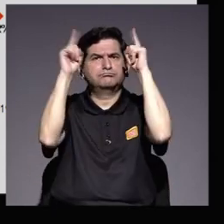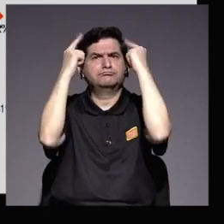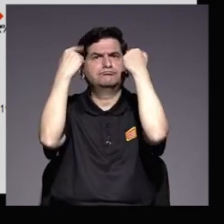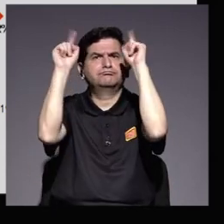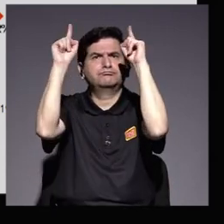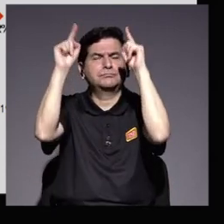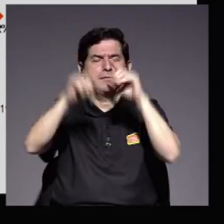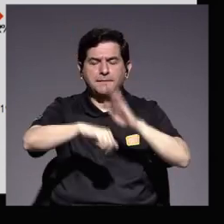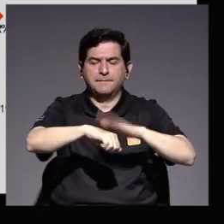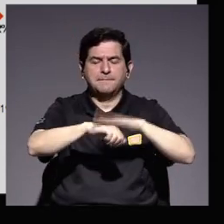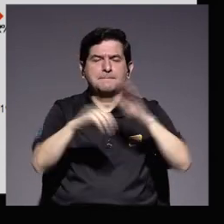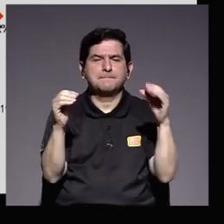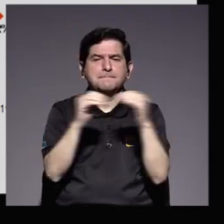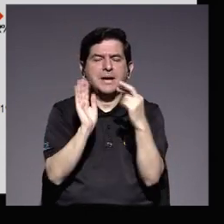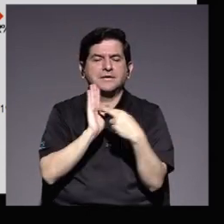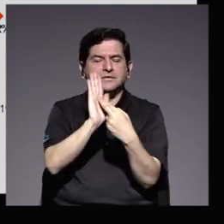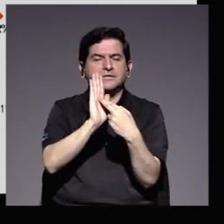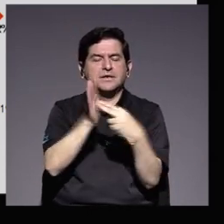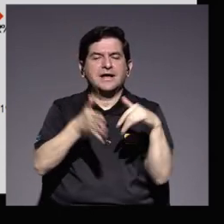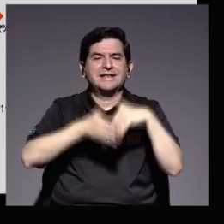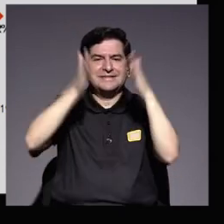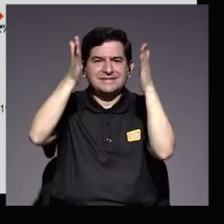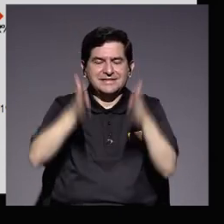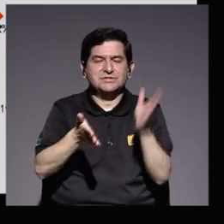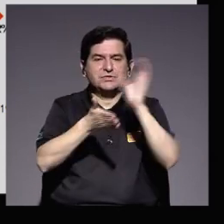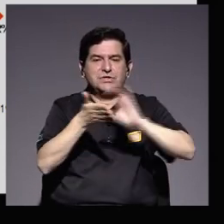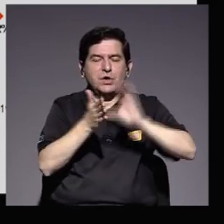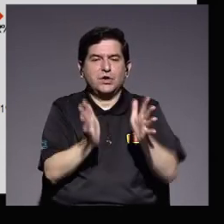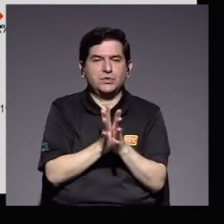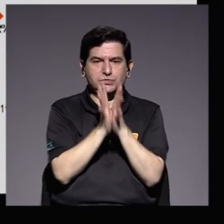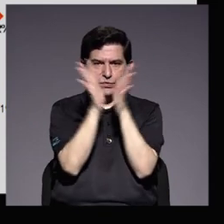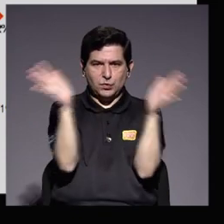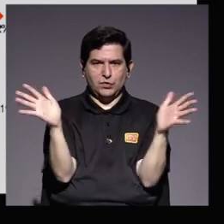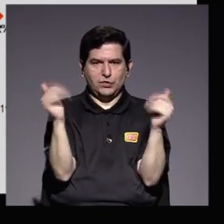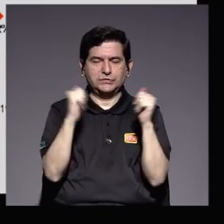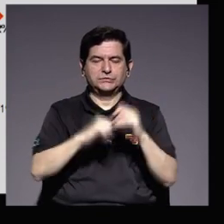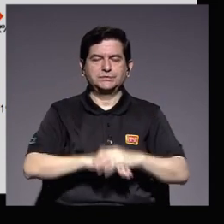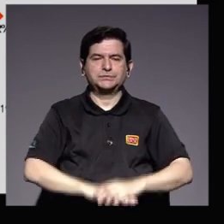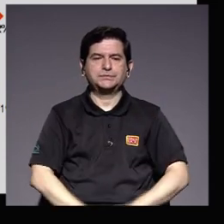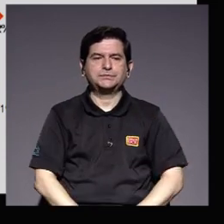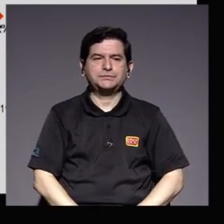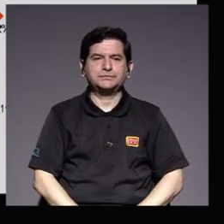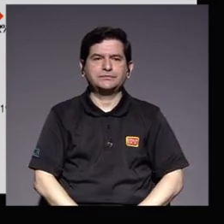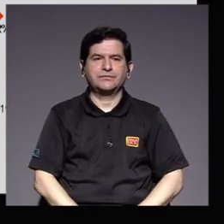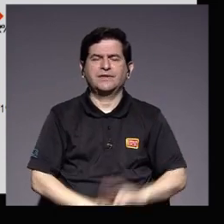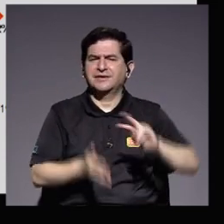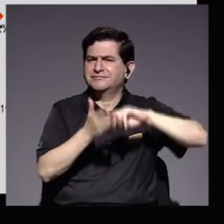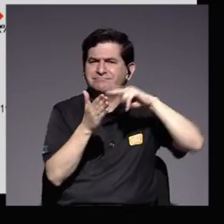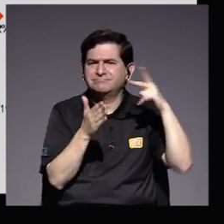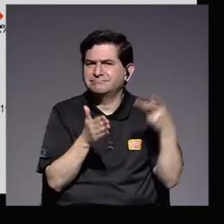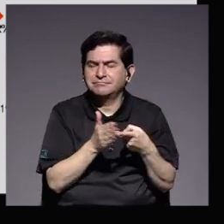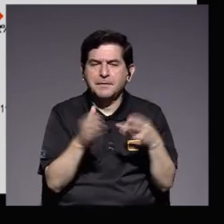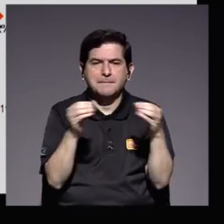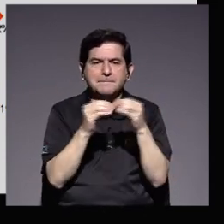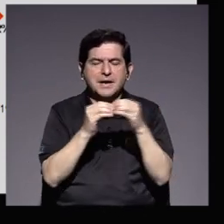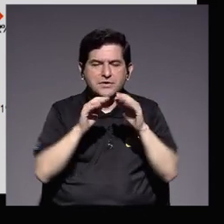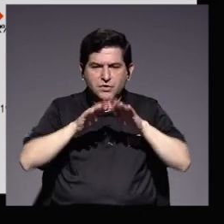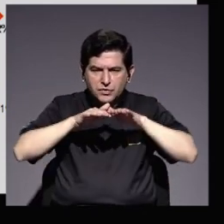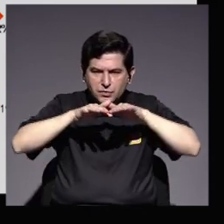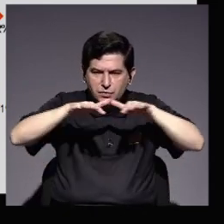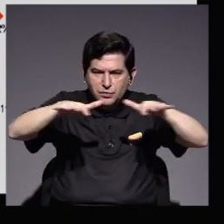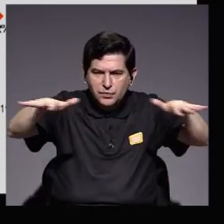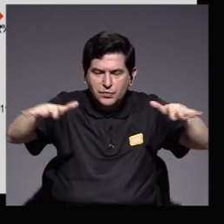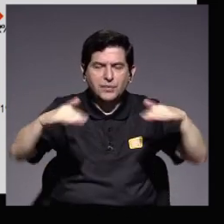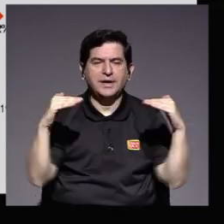para permitir una mayor representación de estudiantes de colegios públicos lo que representa mayor cobertura y